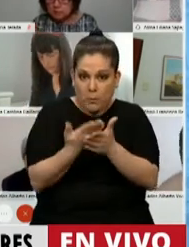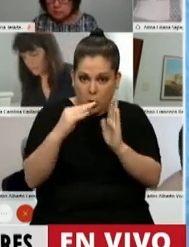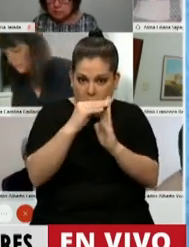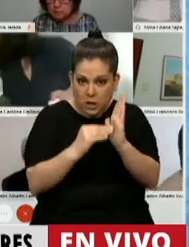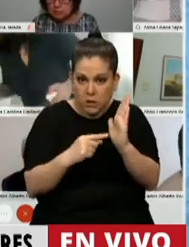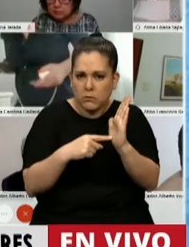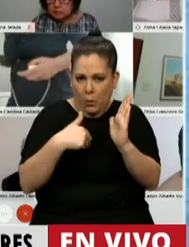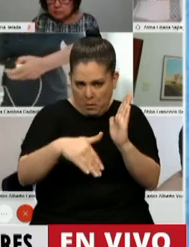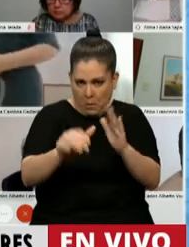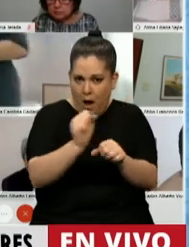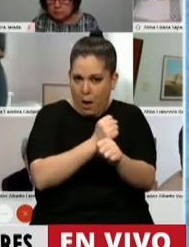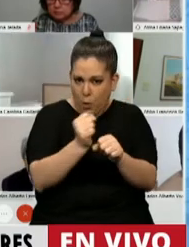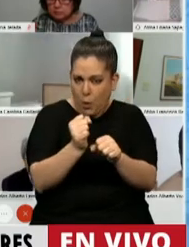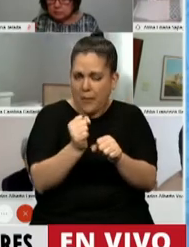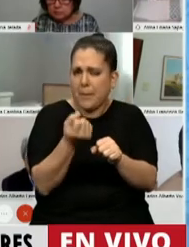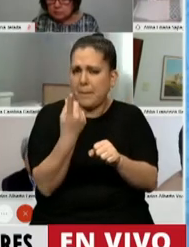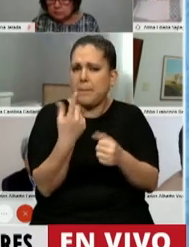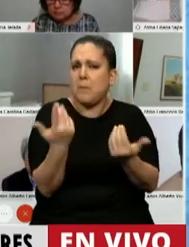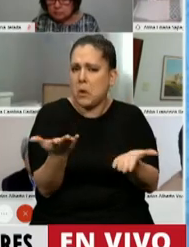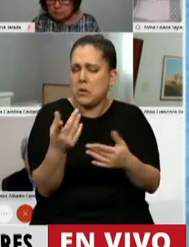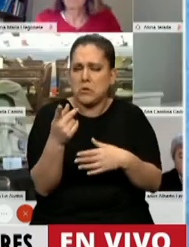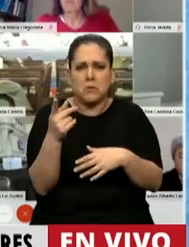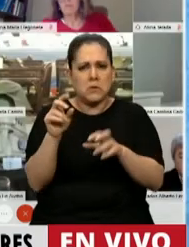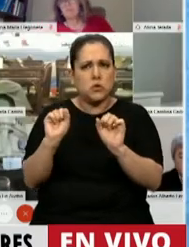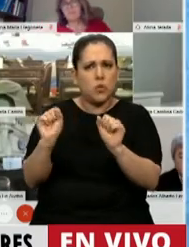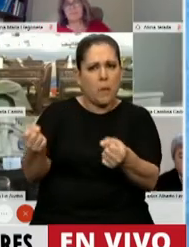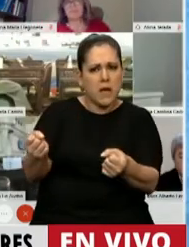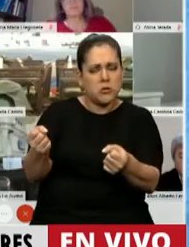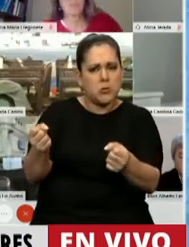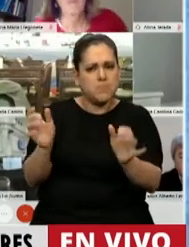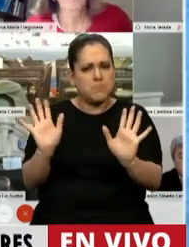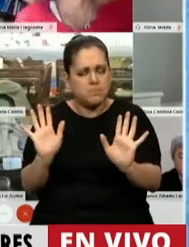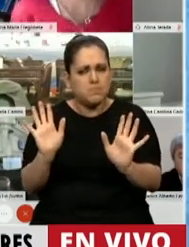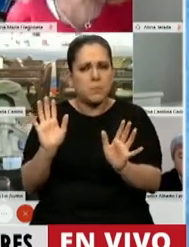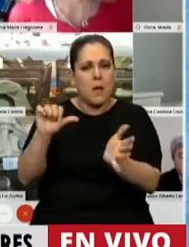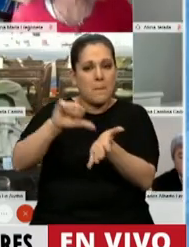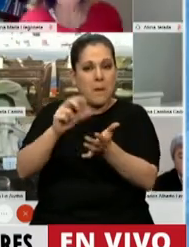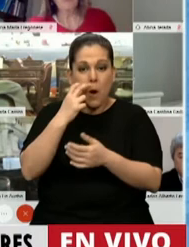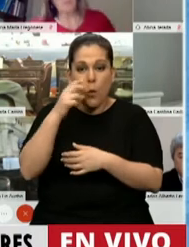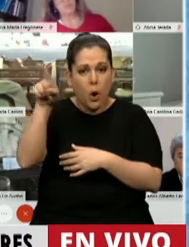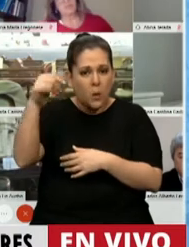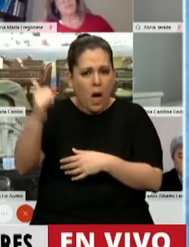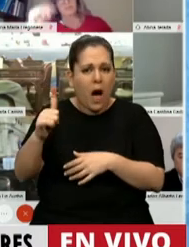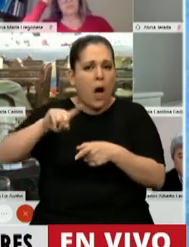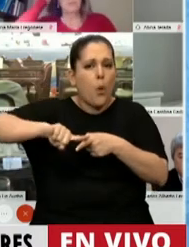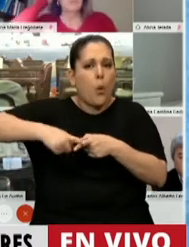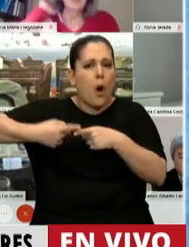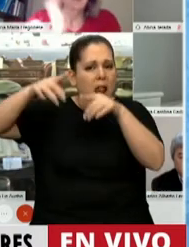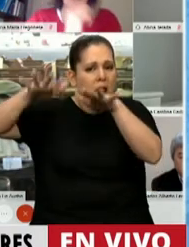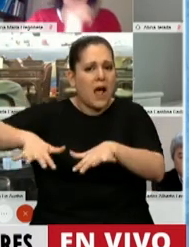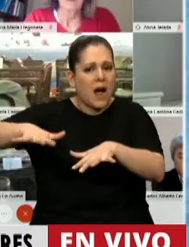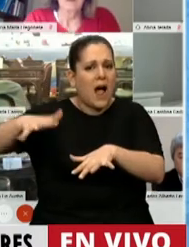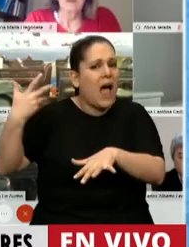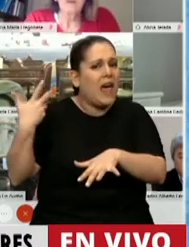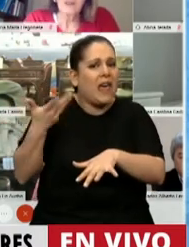presentes para ser aprobados, con lo cual lo de la suspensión es relativa. Bolivia viene de una huelga general, donde mediante